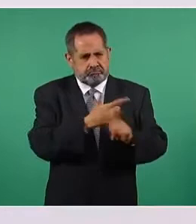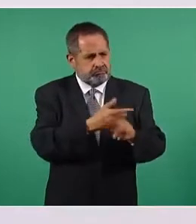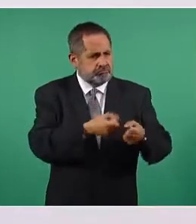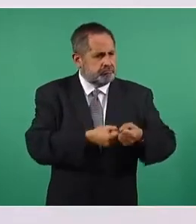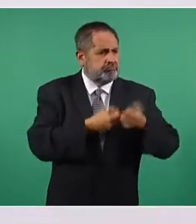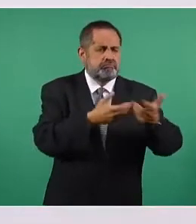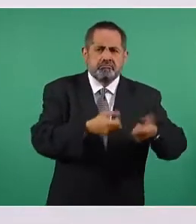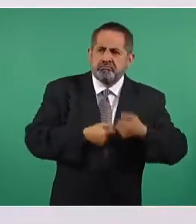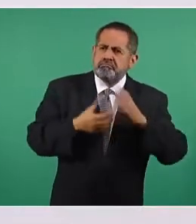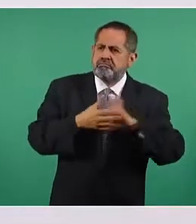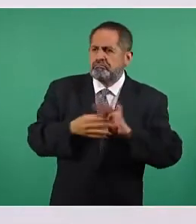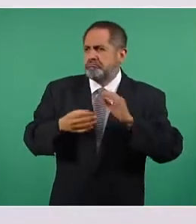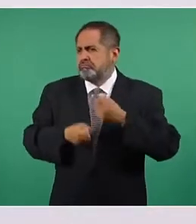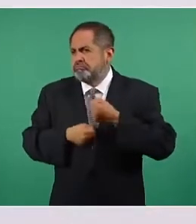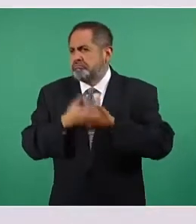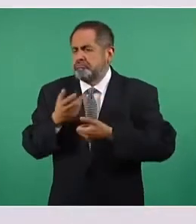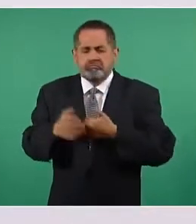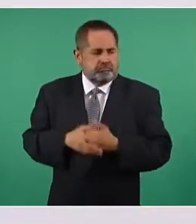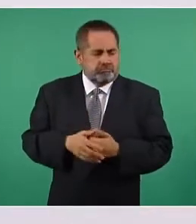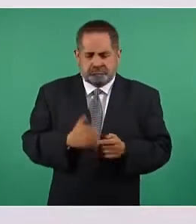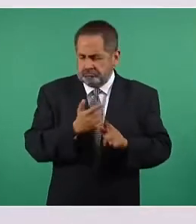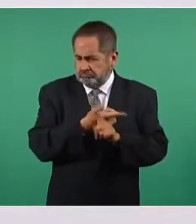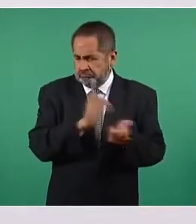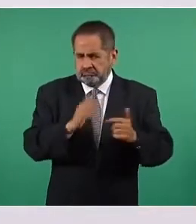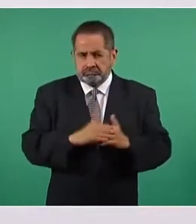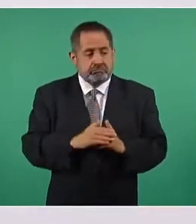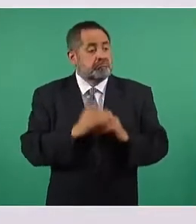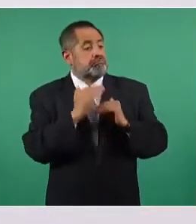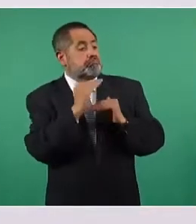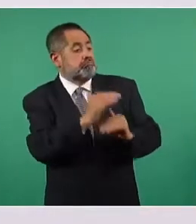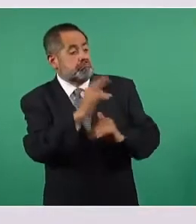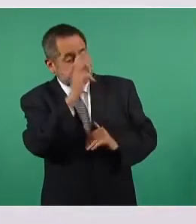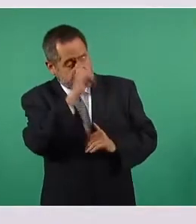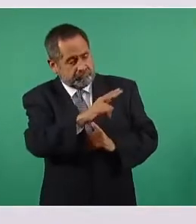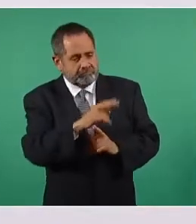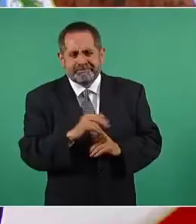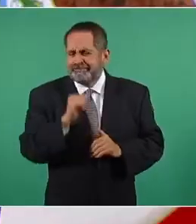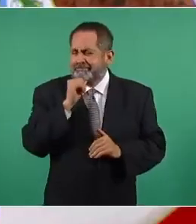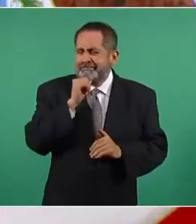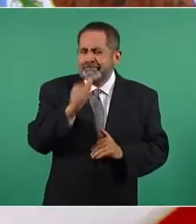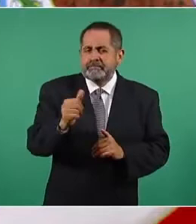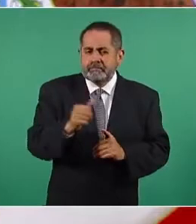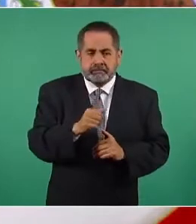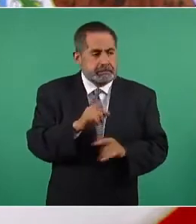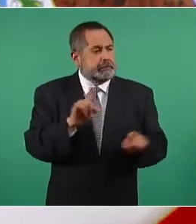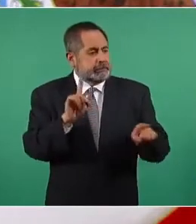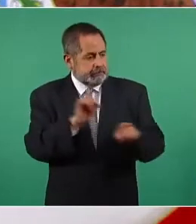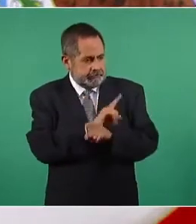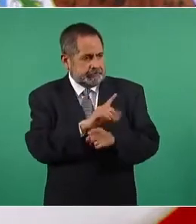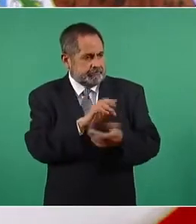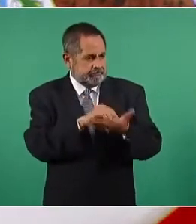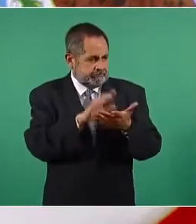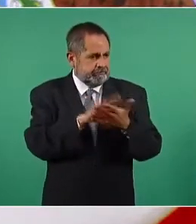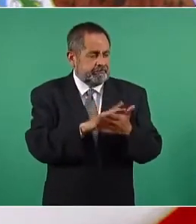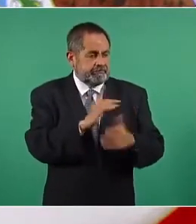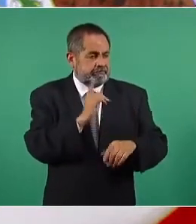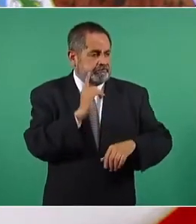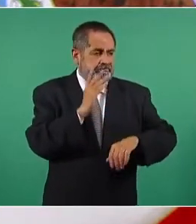manifestarse sin límites, represión o censura.